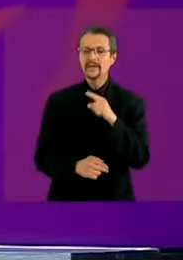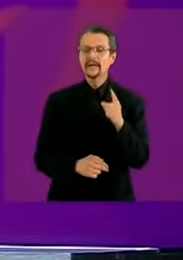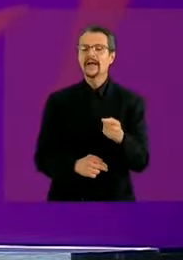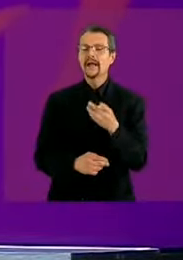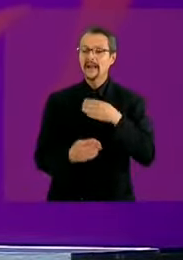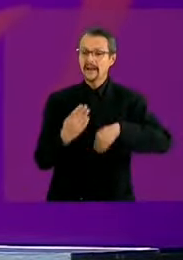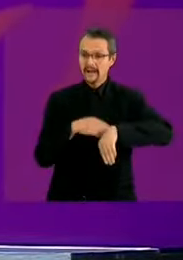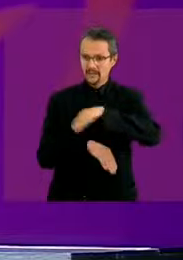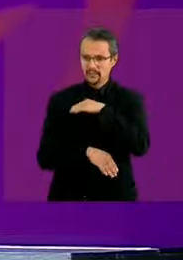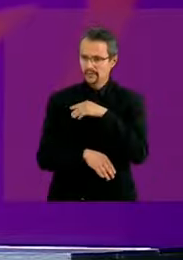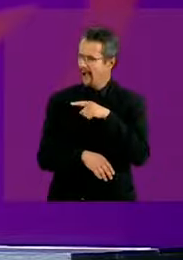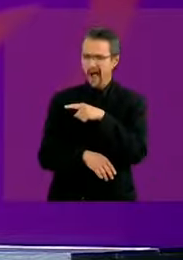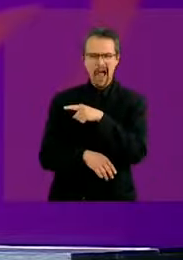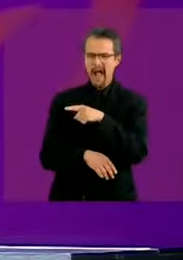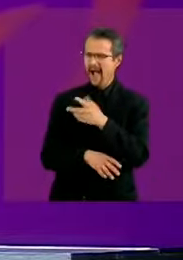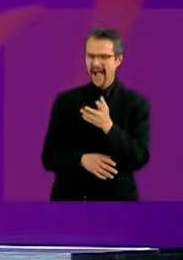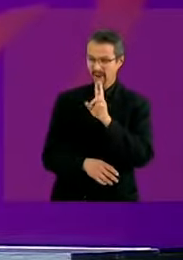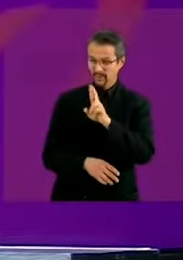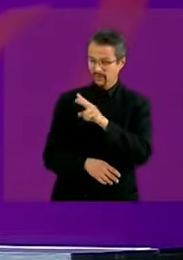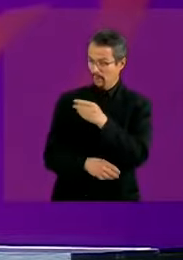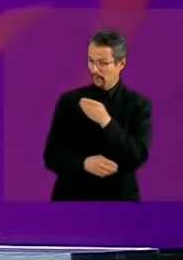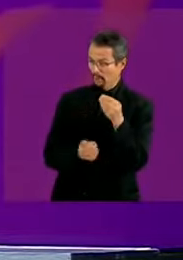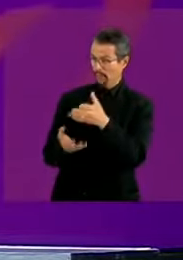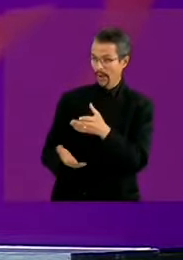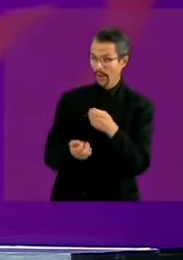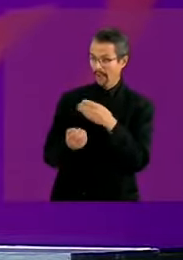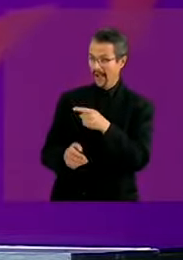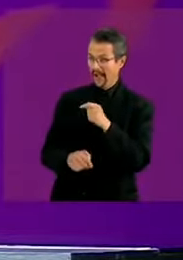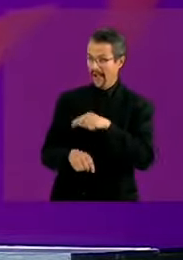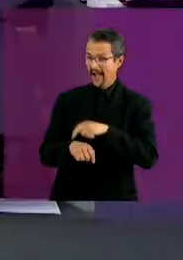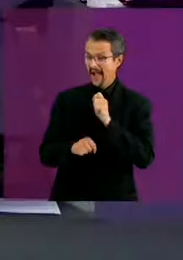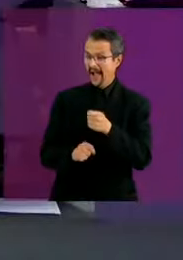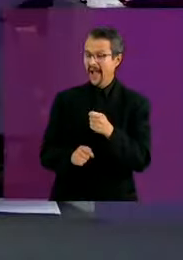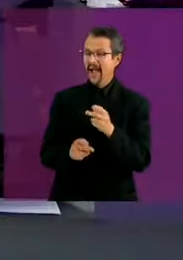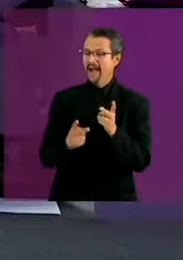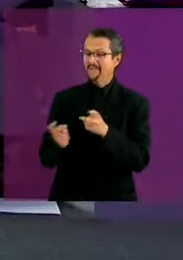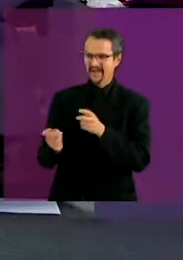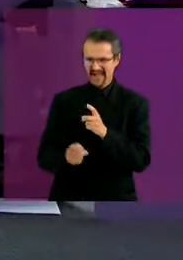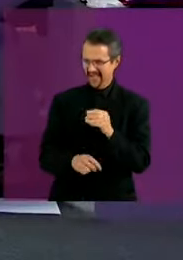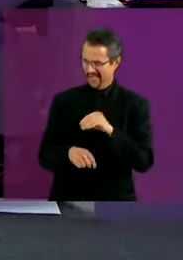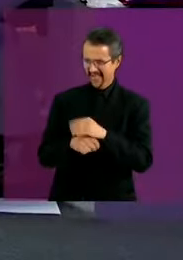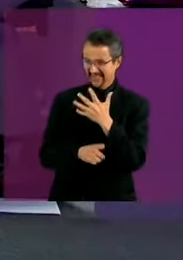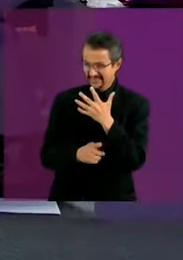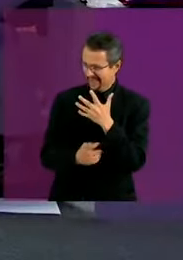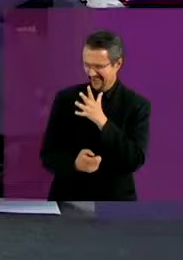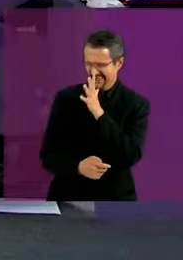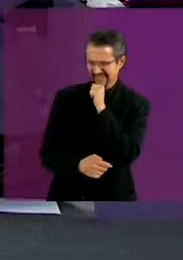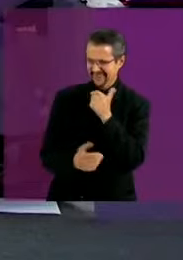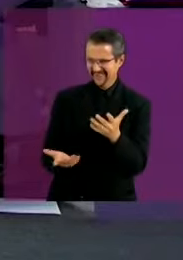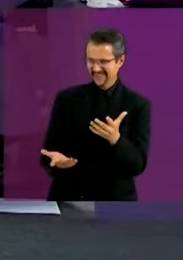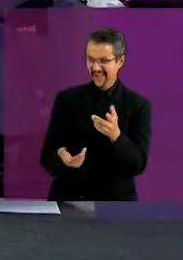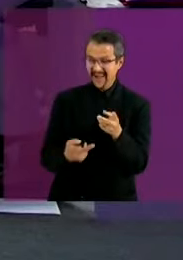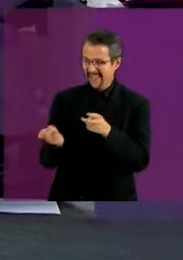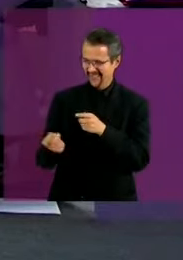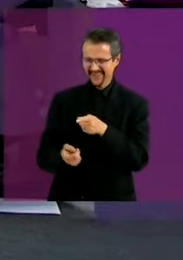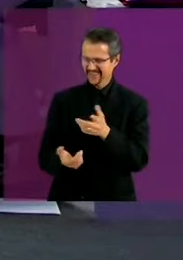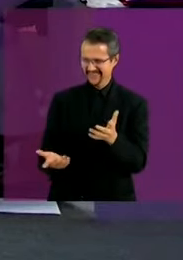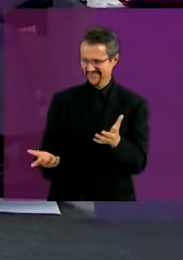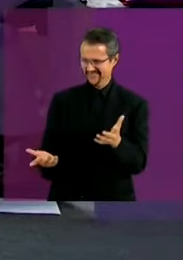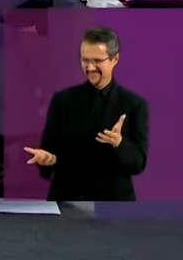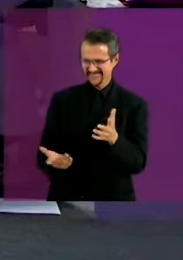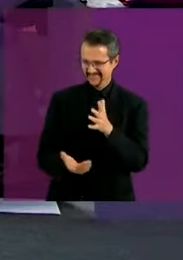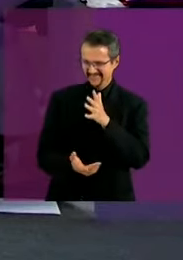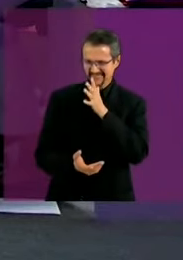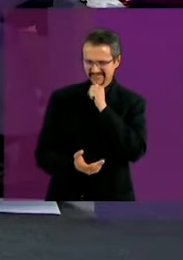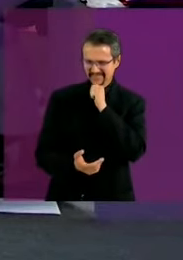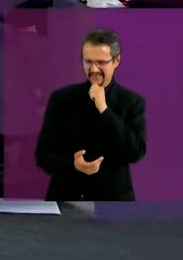de tiempo la candidata del PRI se las quiere robar. Ya le pusieron 5. Bueno, se quiere robar la bolsa de tiempo candidata